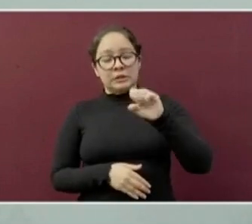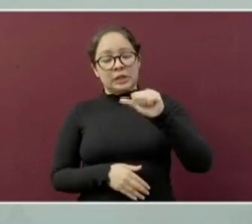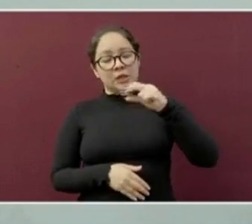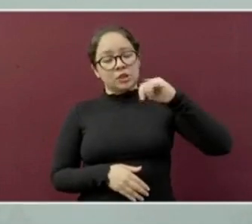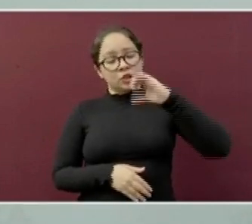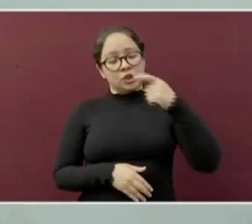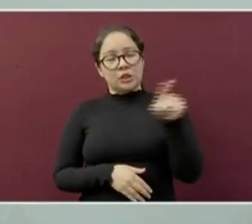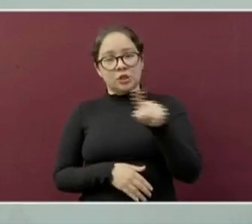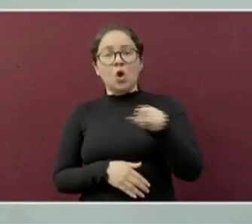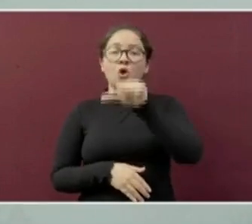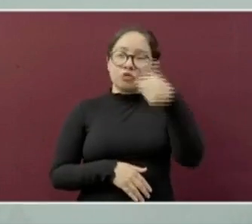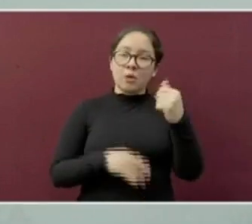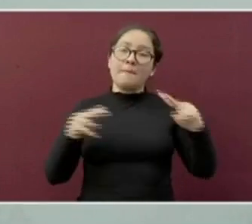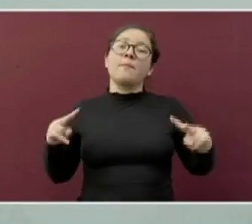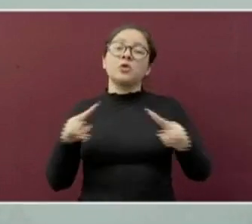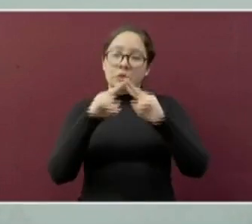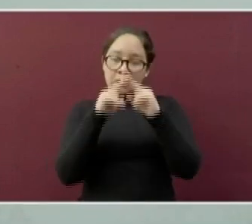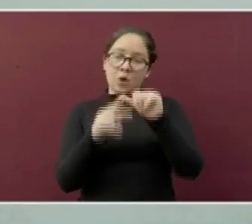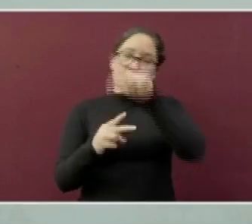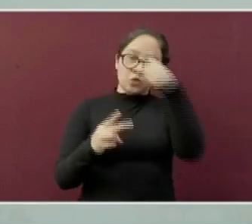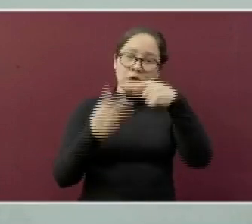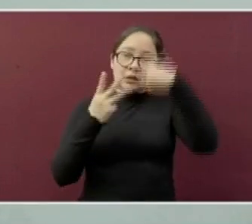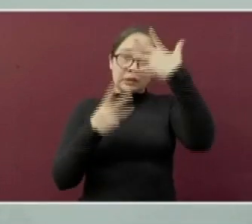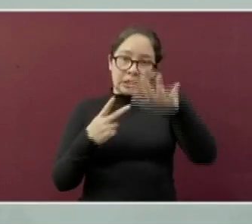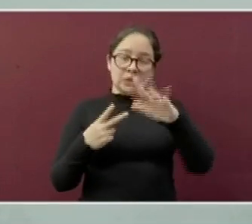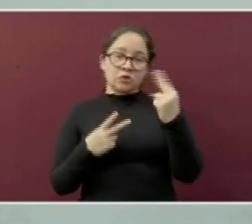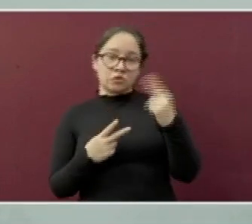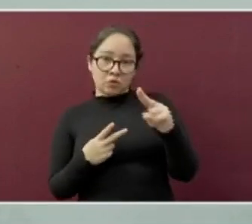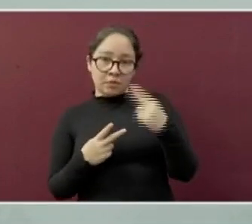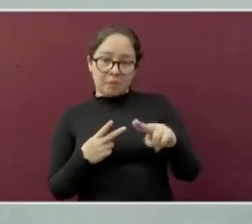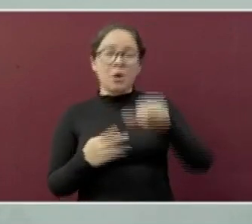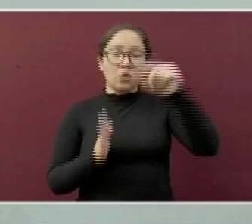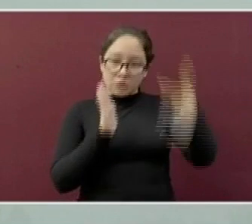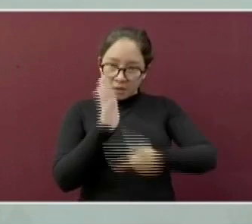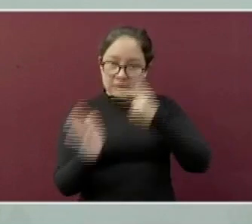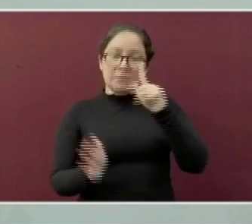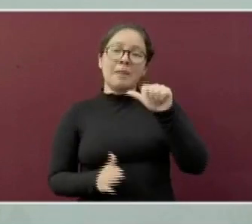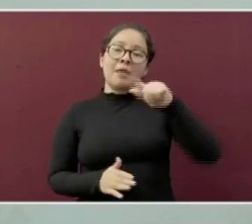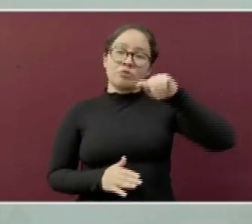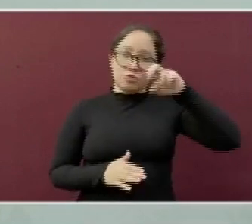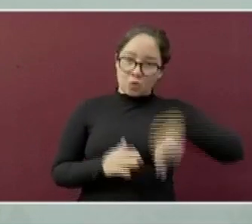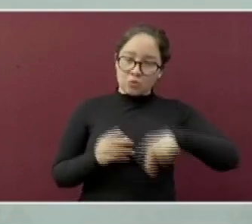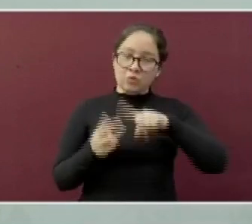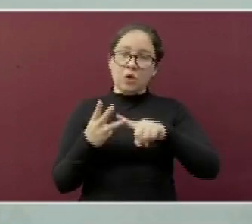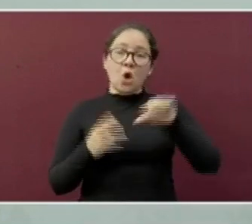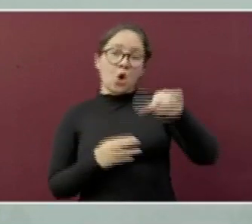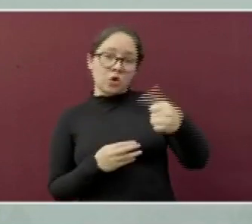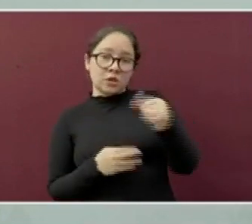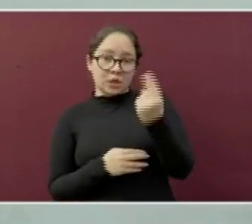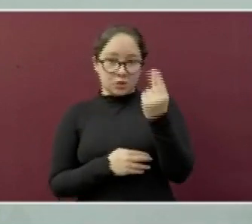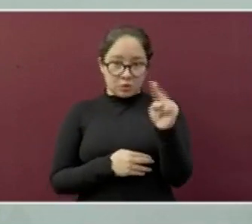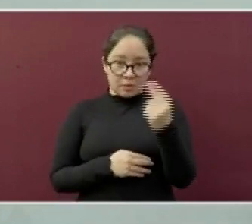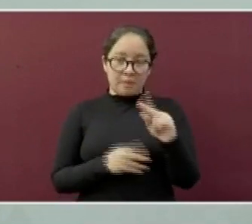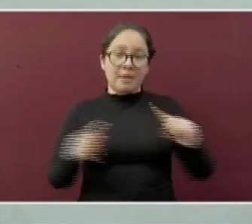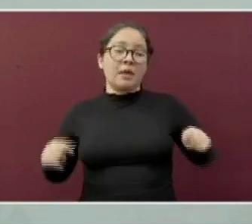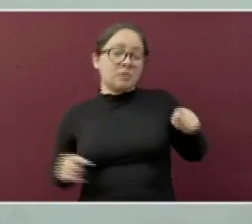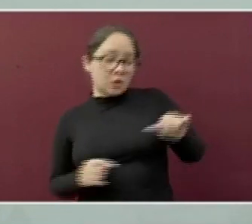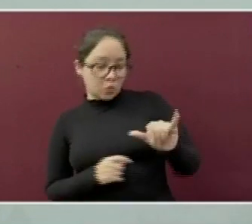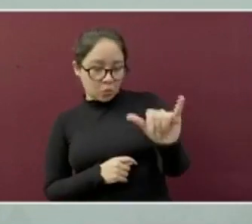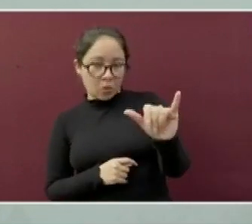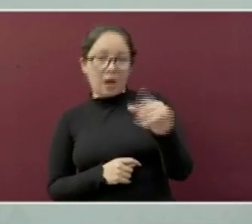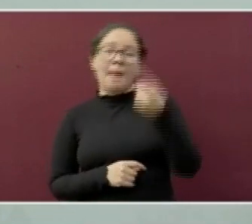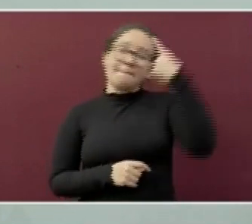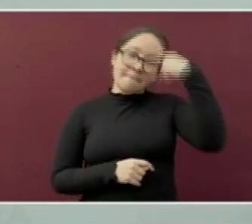10 de nueva cuenta en Platón Sánchez y el 11 en Tantoyuca, en donde